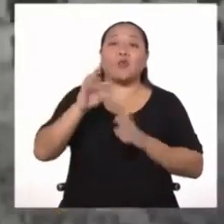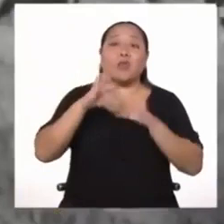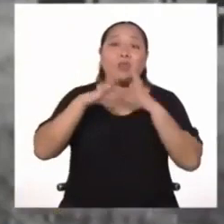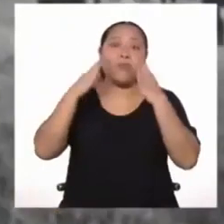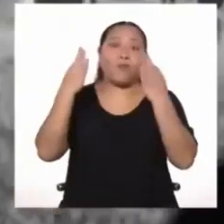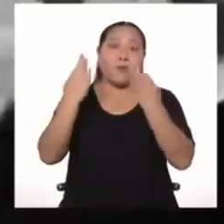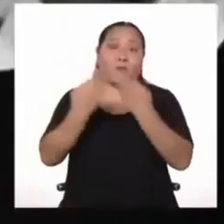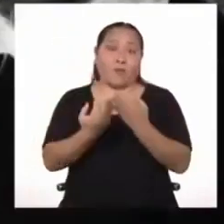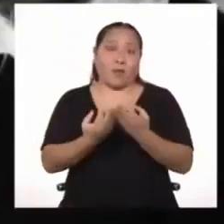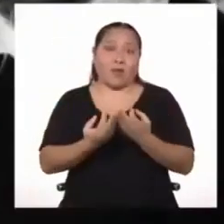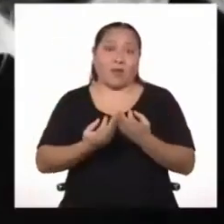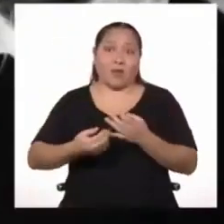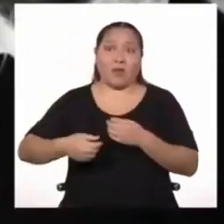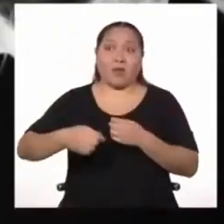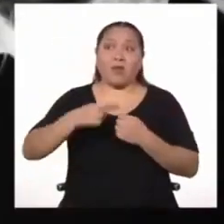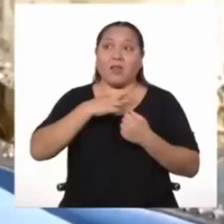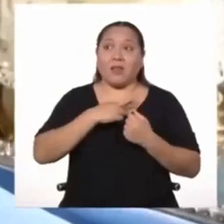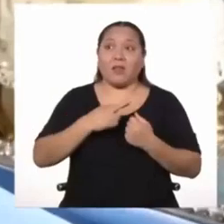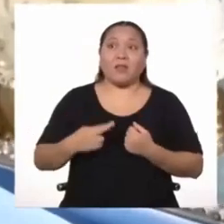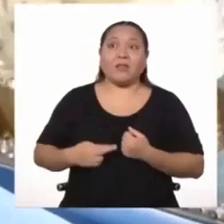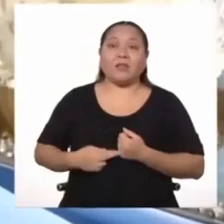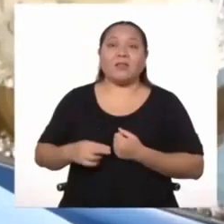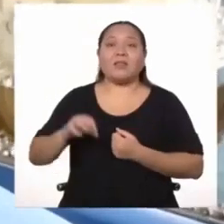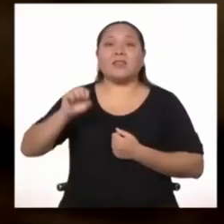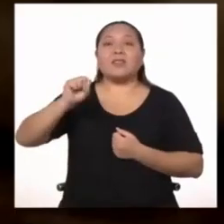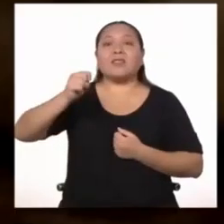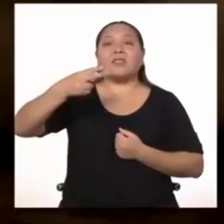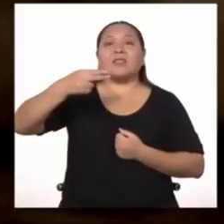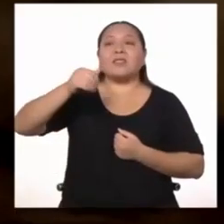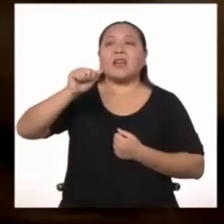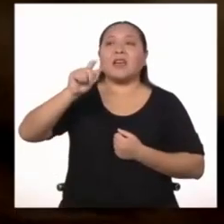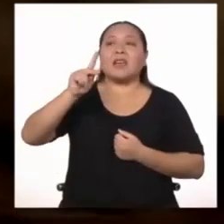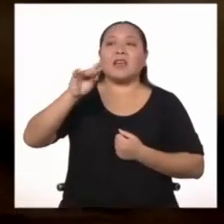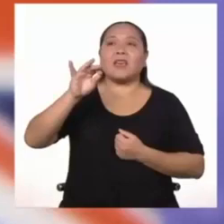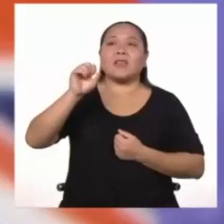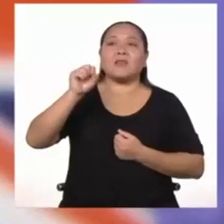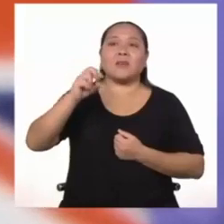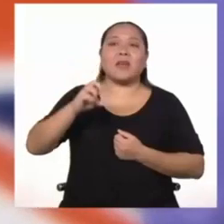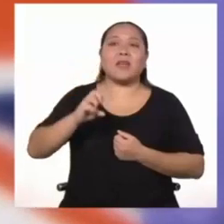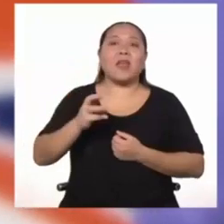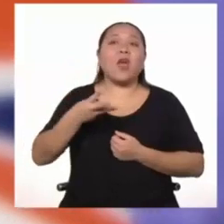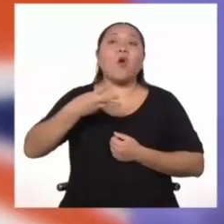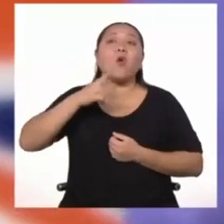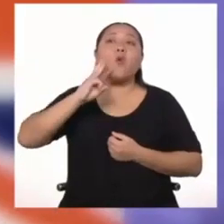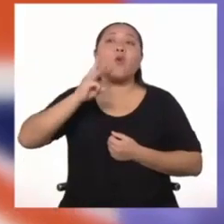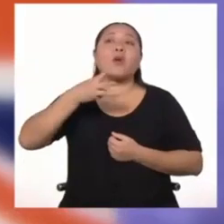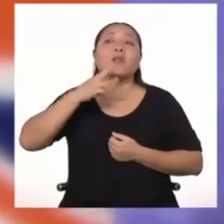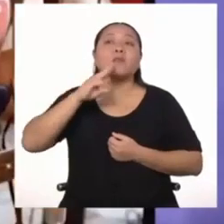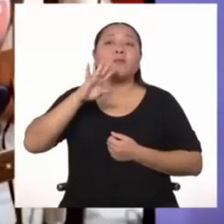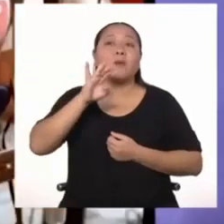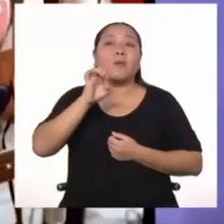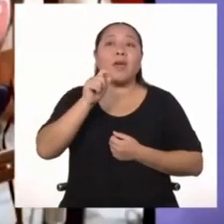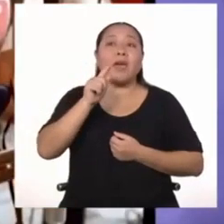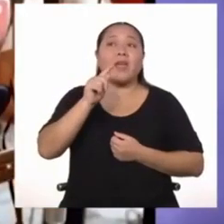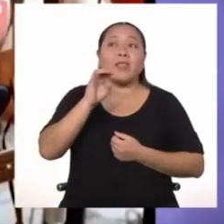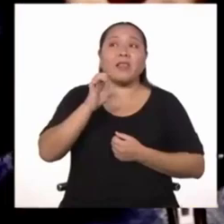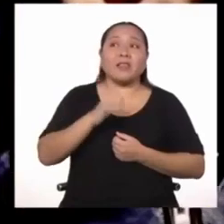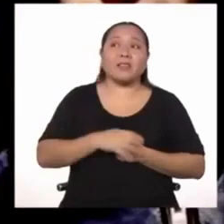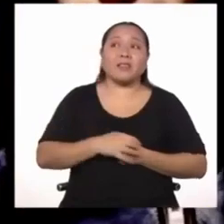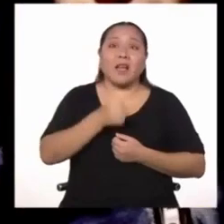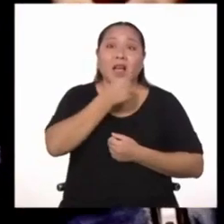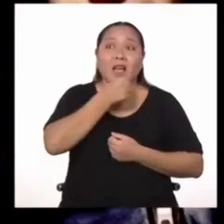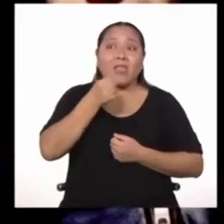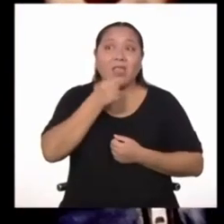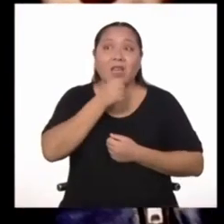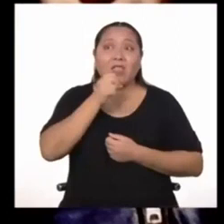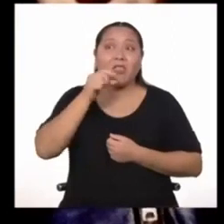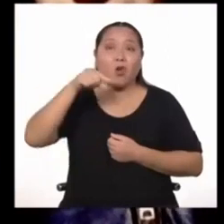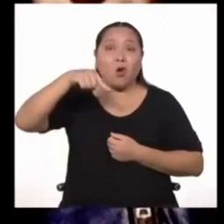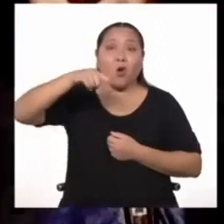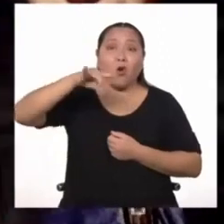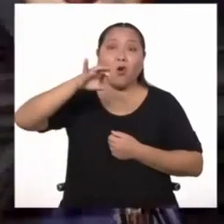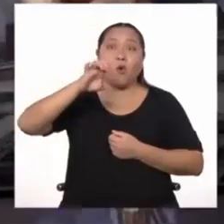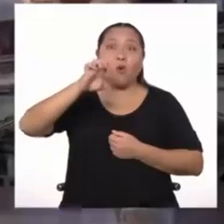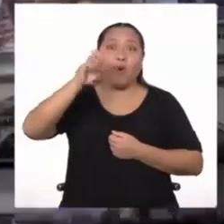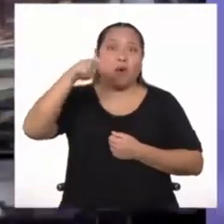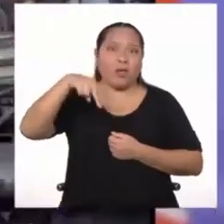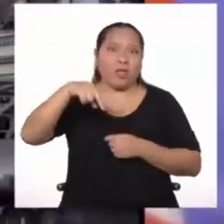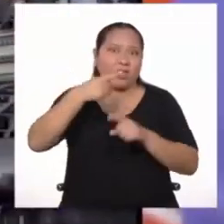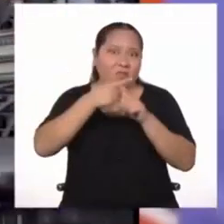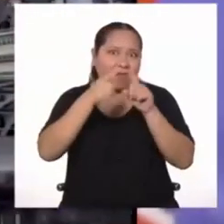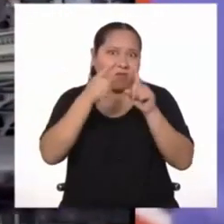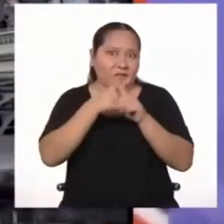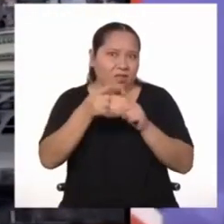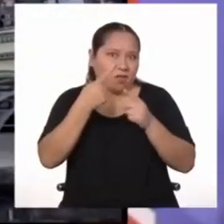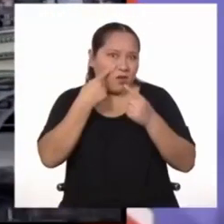el fútbol, Shakespeare, el té de las cinco, el whisky, los Beatles, los Rolling Stones, Queen, en fin.